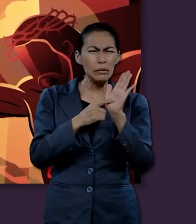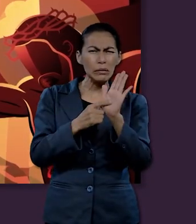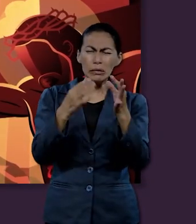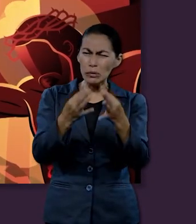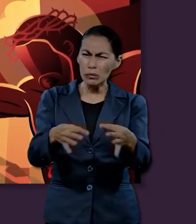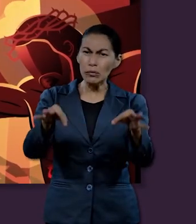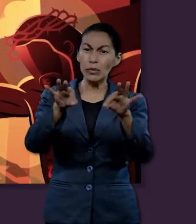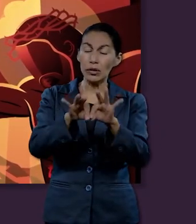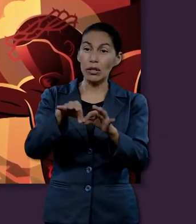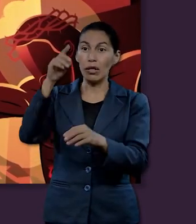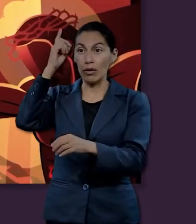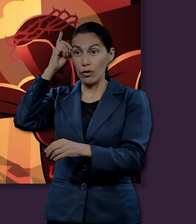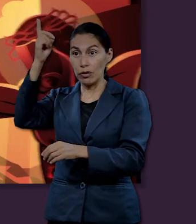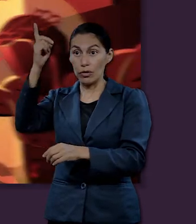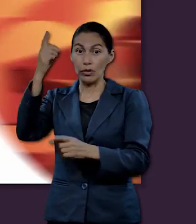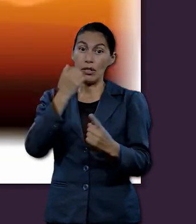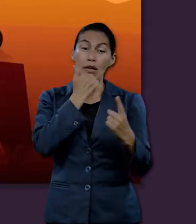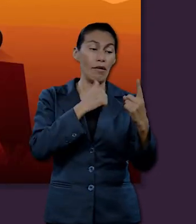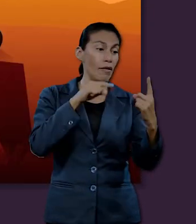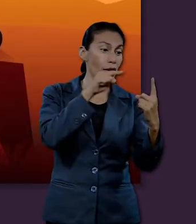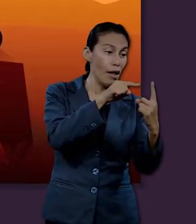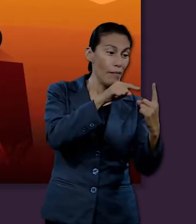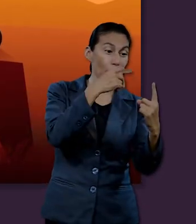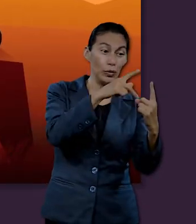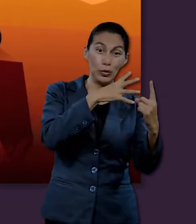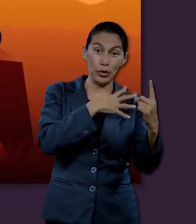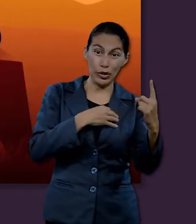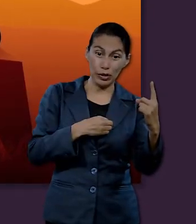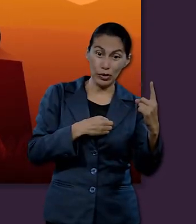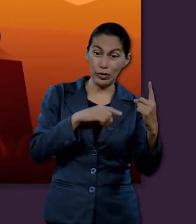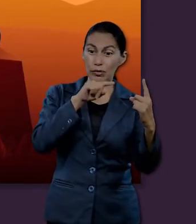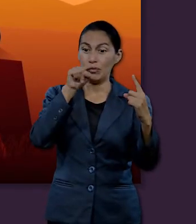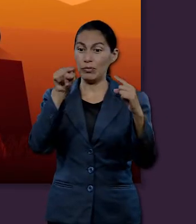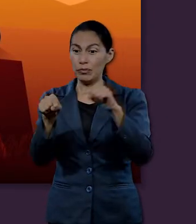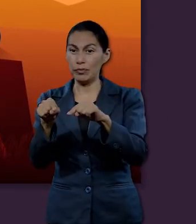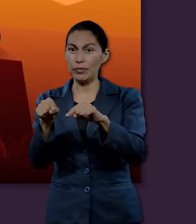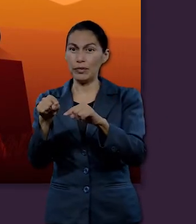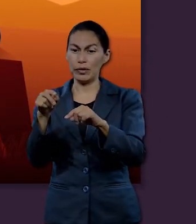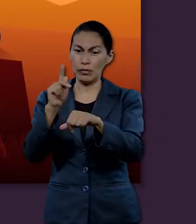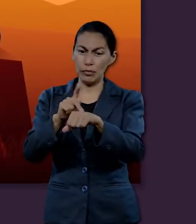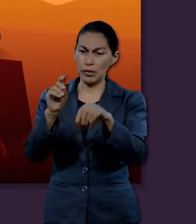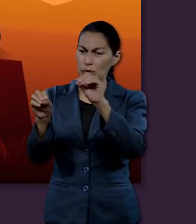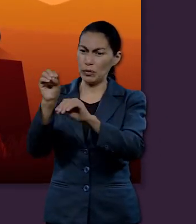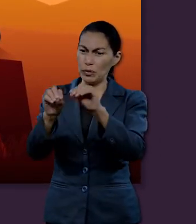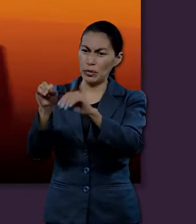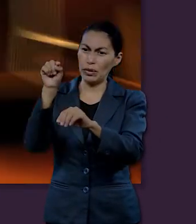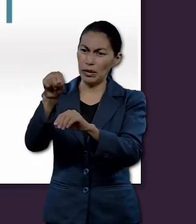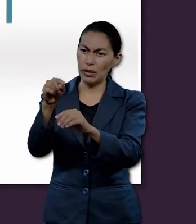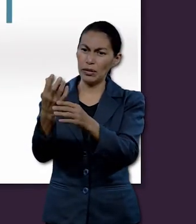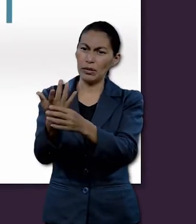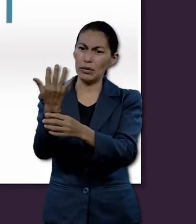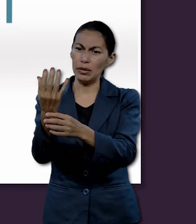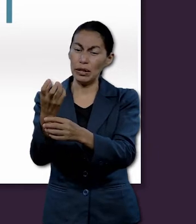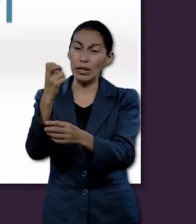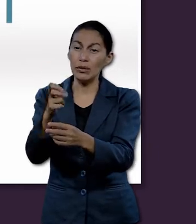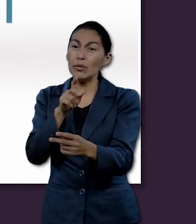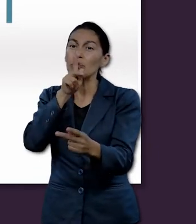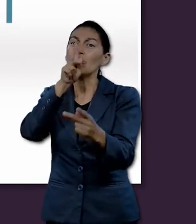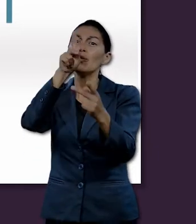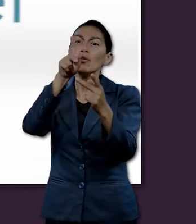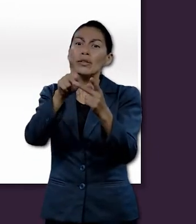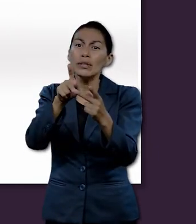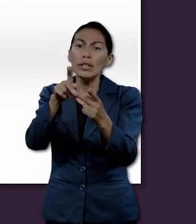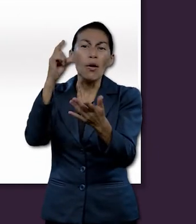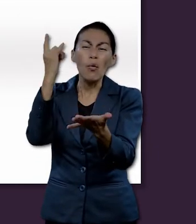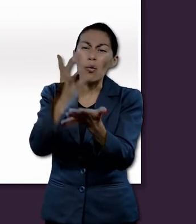importante enfatizar que el mandato divino a Abraham fue un evento profético, singular, único en la historia del